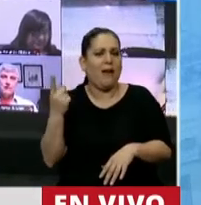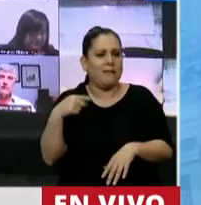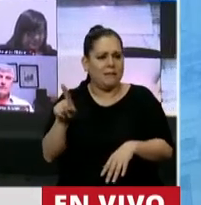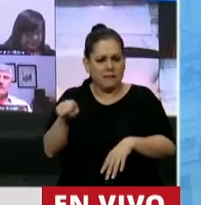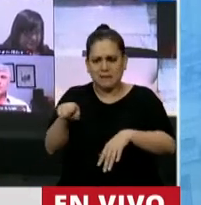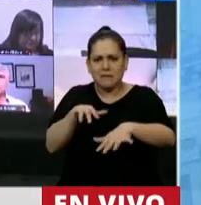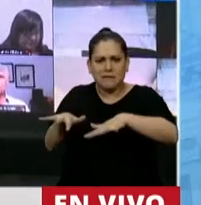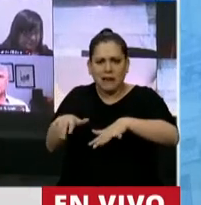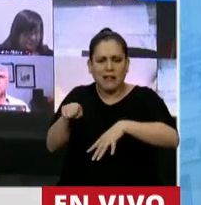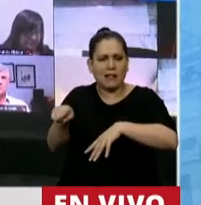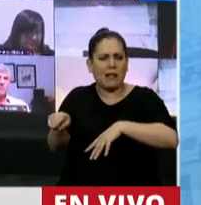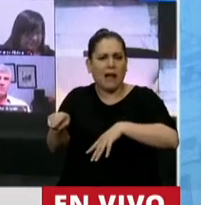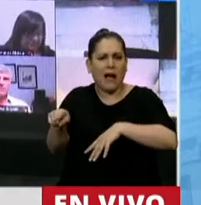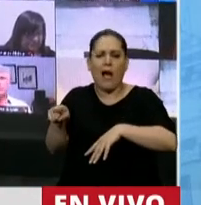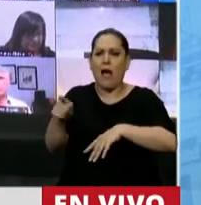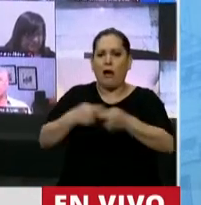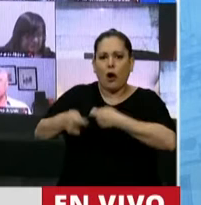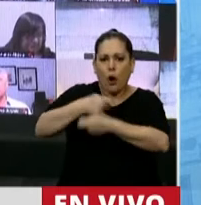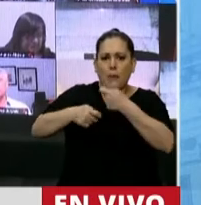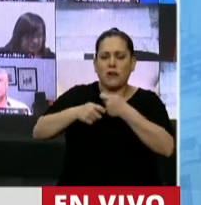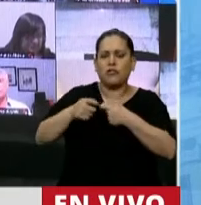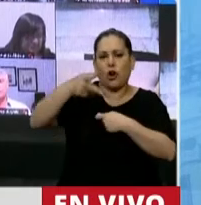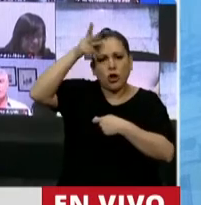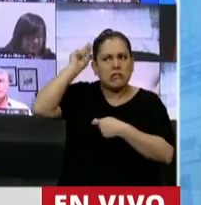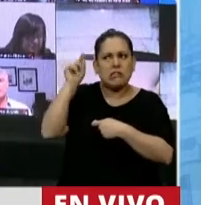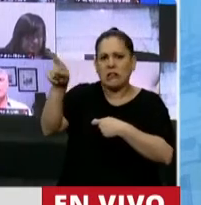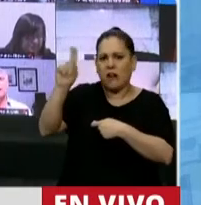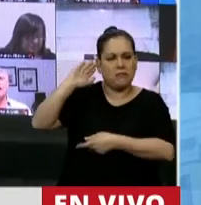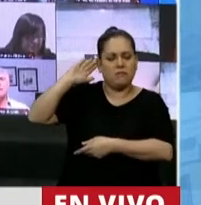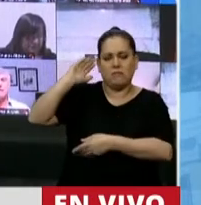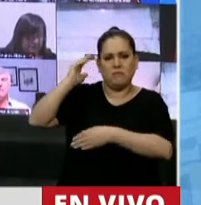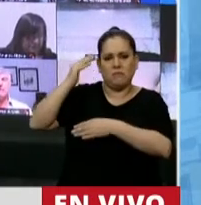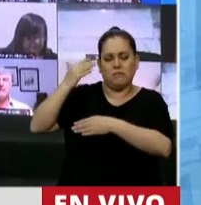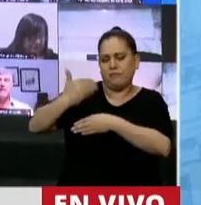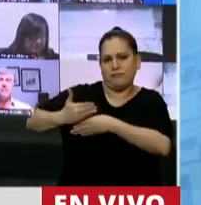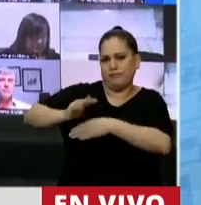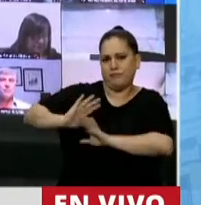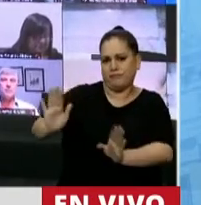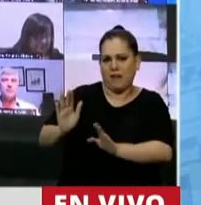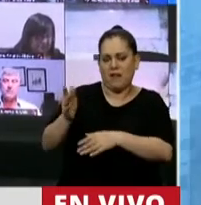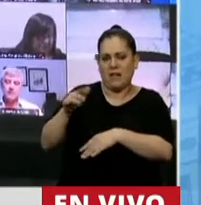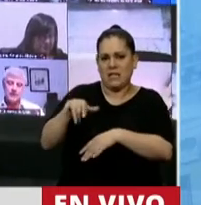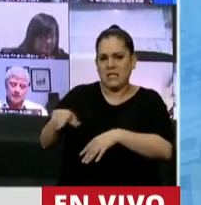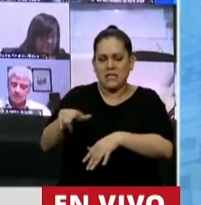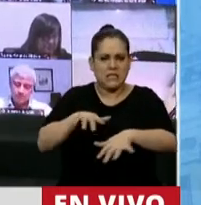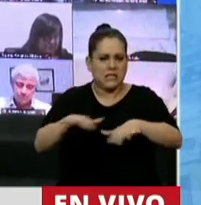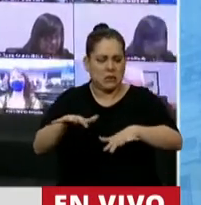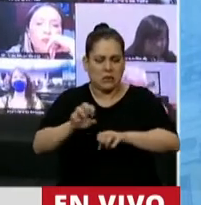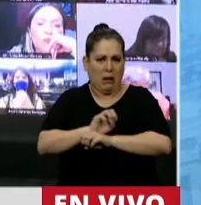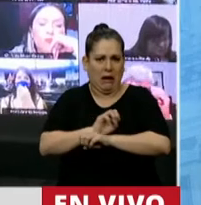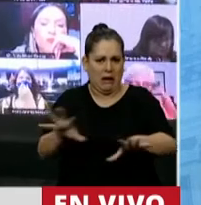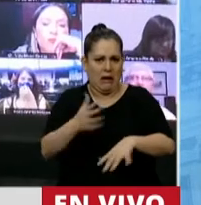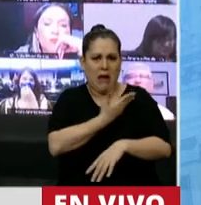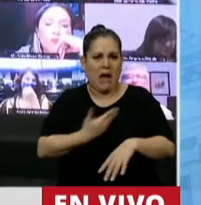Se había cerrado el comercio exterior con Chile. La situación era gravísima. Y el